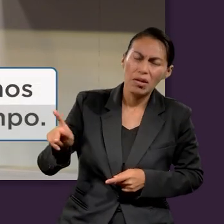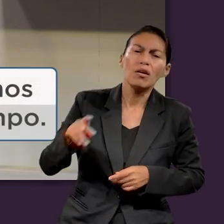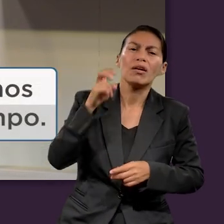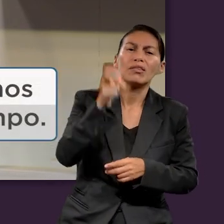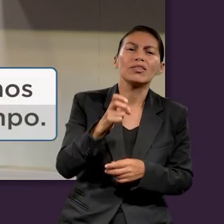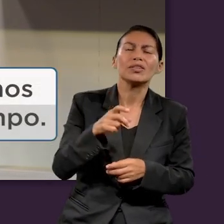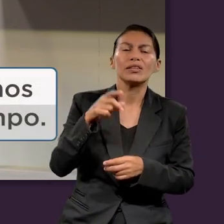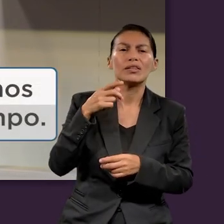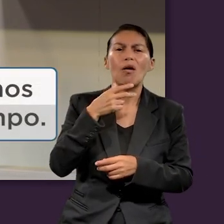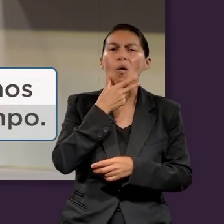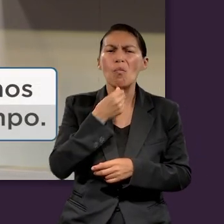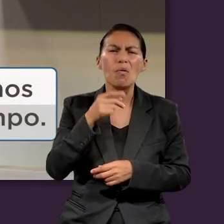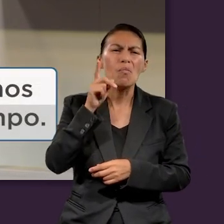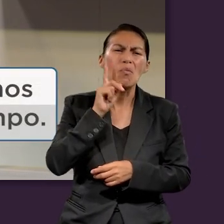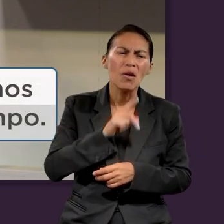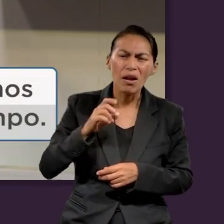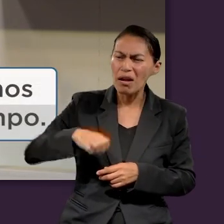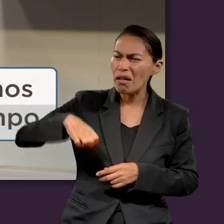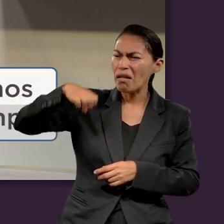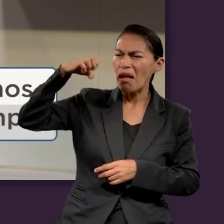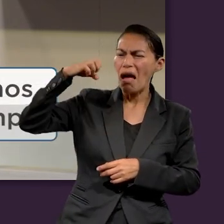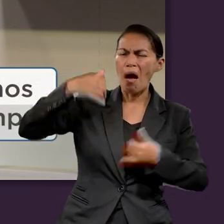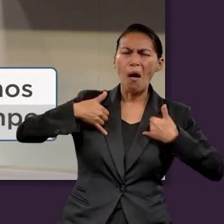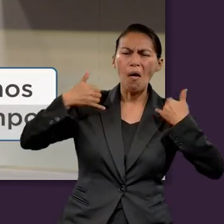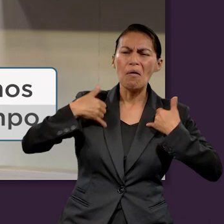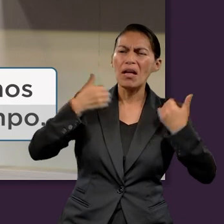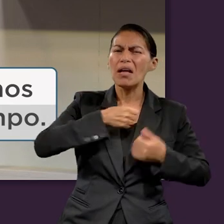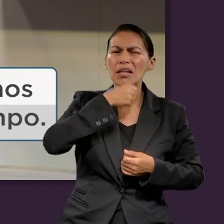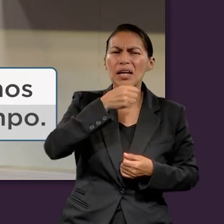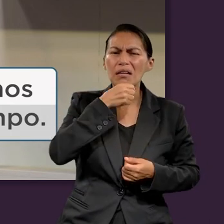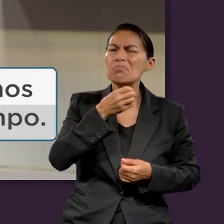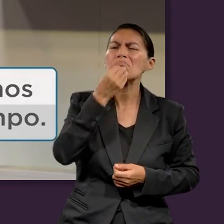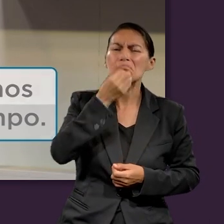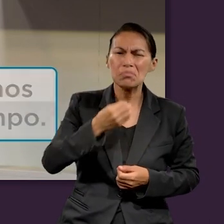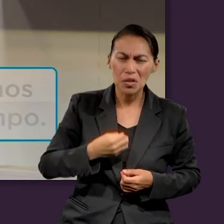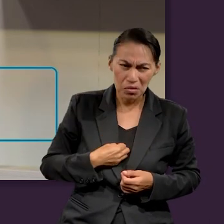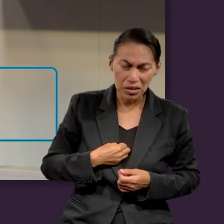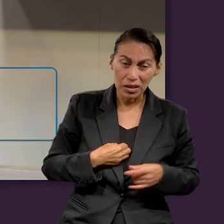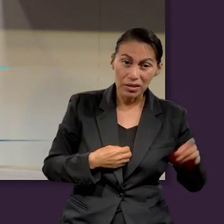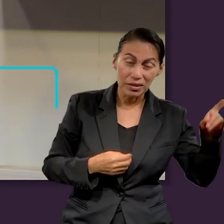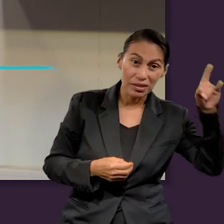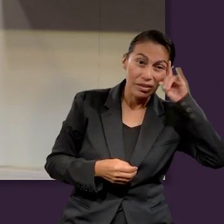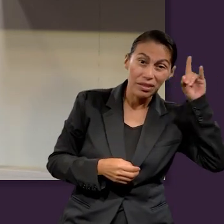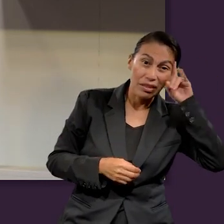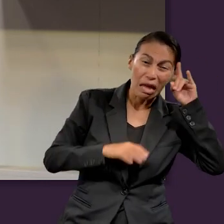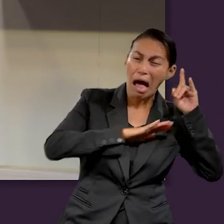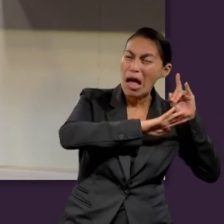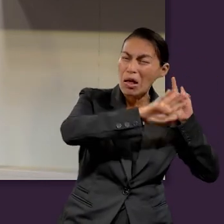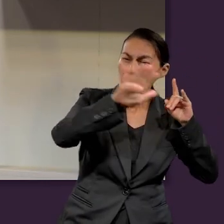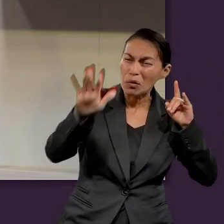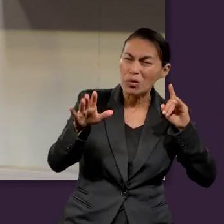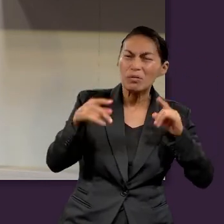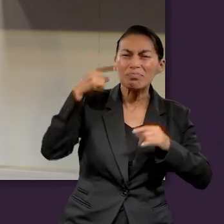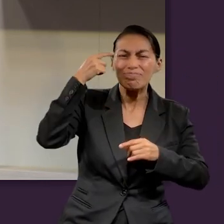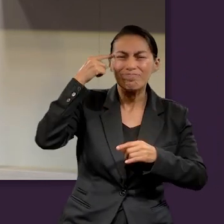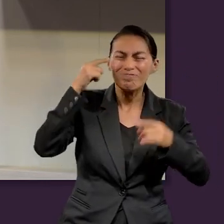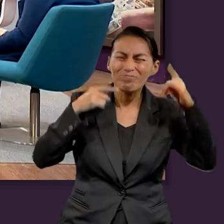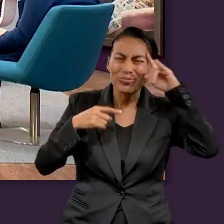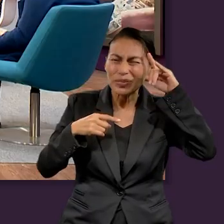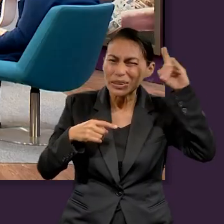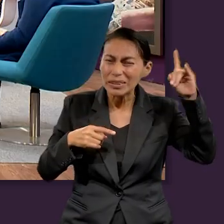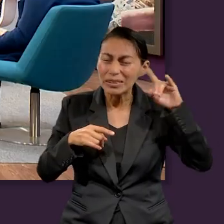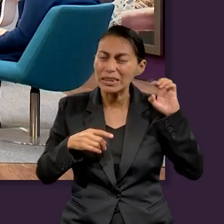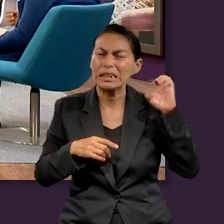importa el género, Satanás sabe que le queda poco tiempo. Y sus engaños están siendo